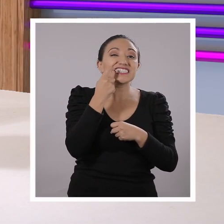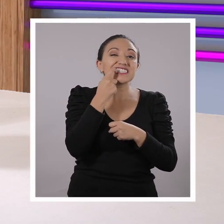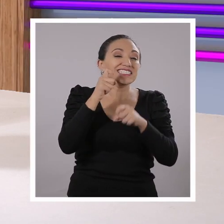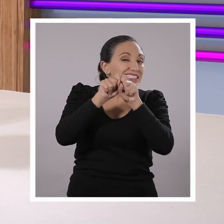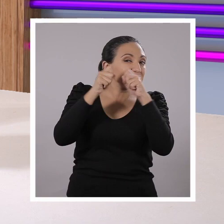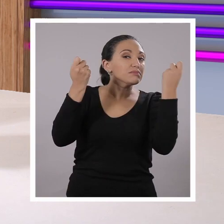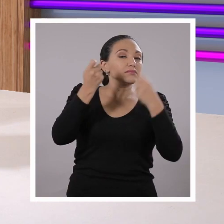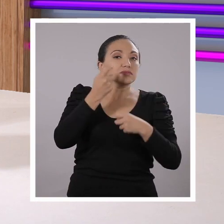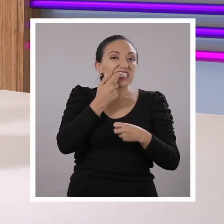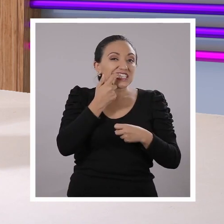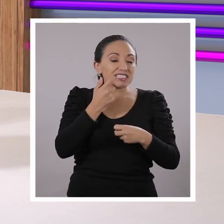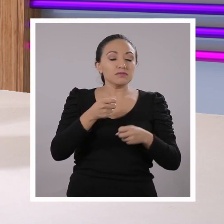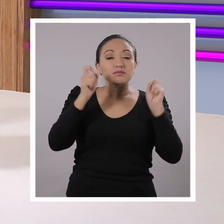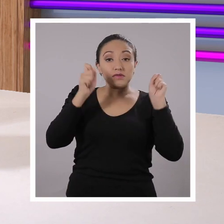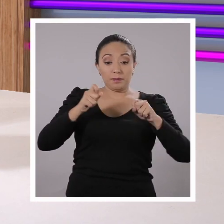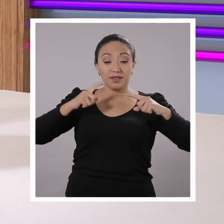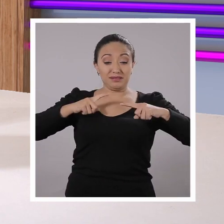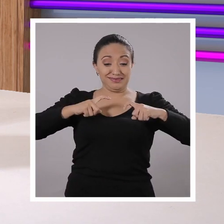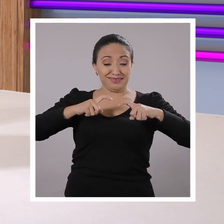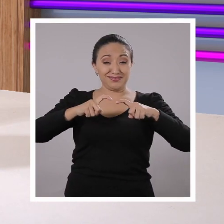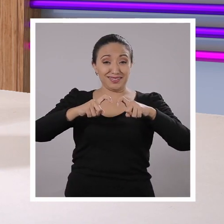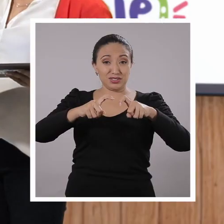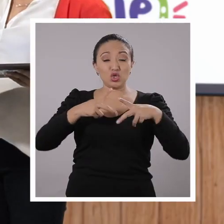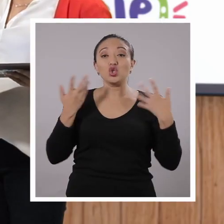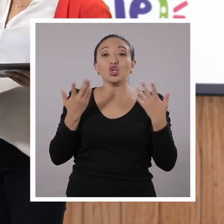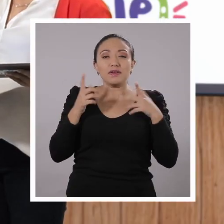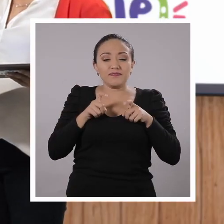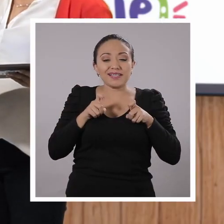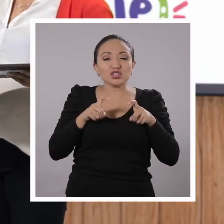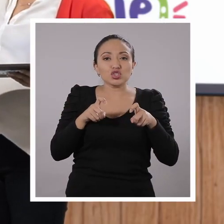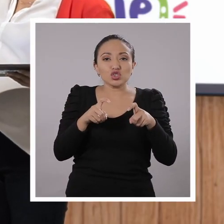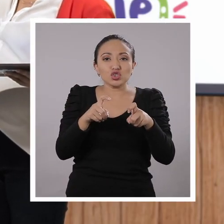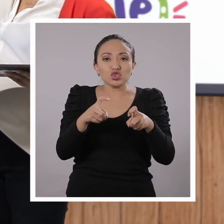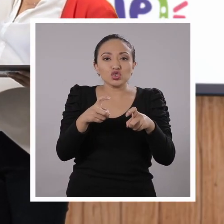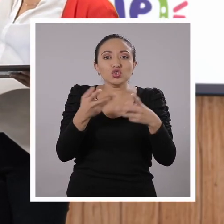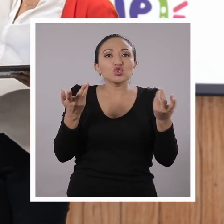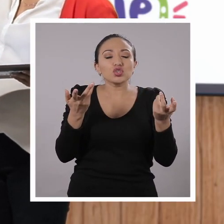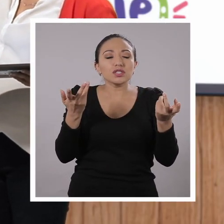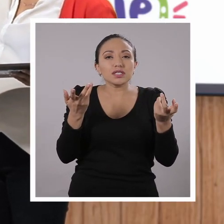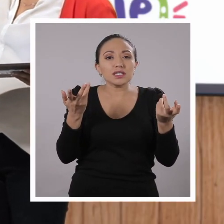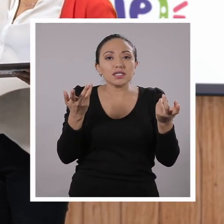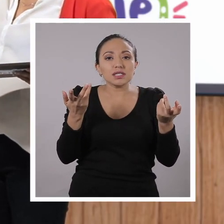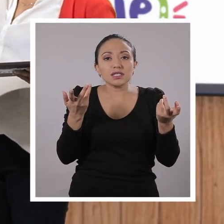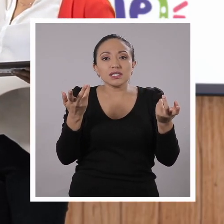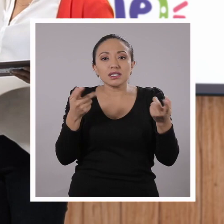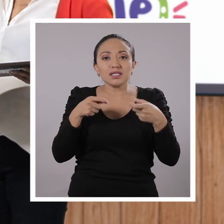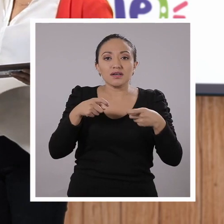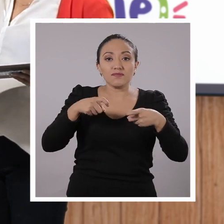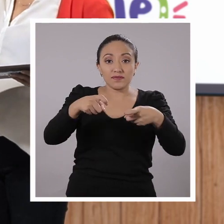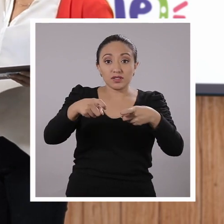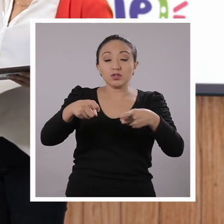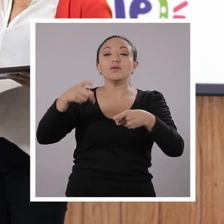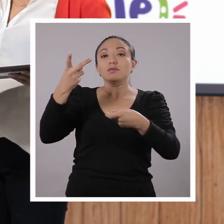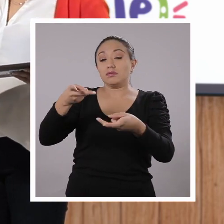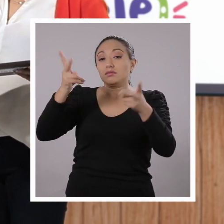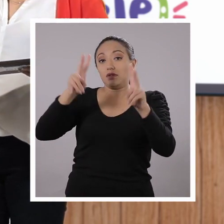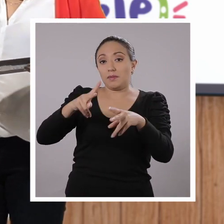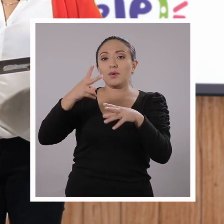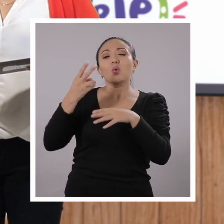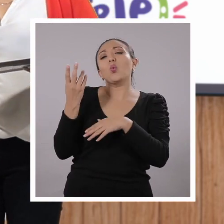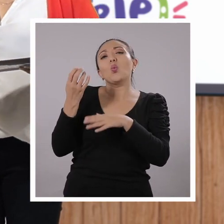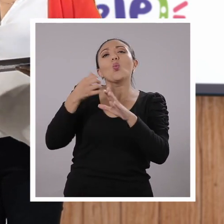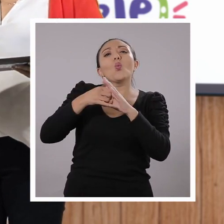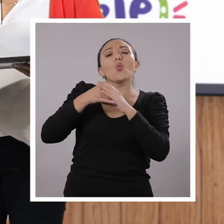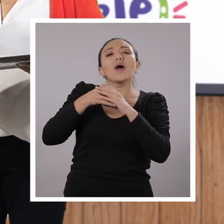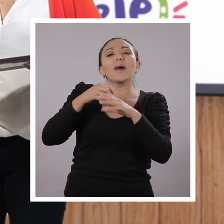caries, ¿verdad? También, ¿infecciones en dónde más? Por aquí, por aquí está. Eliminación simple, tracto urinario, ¿puede